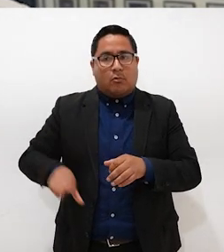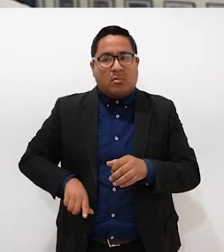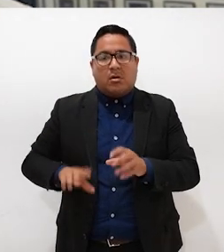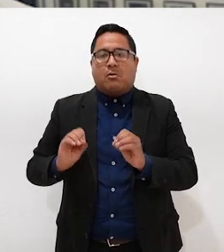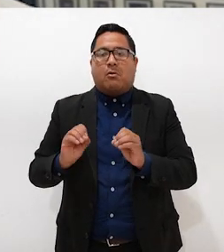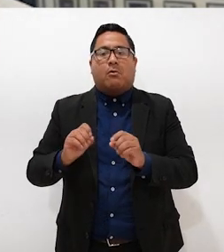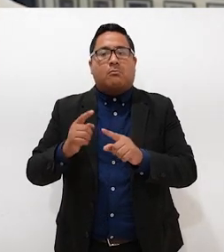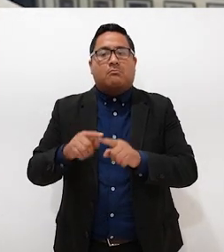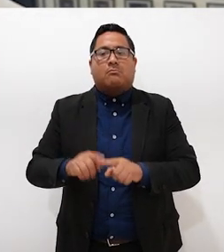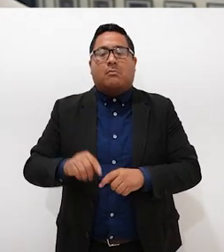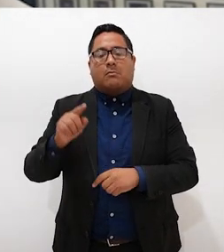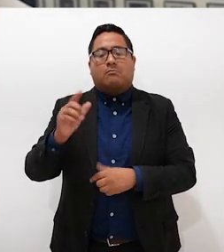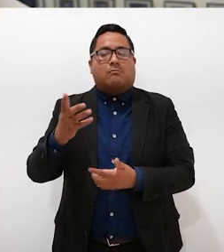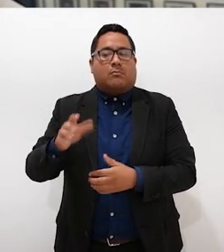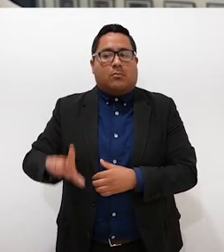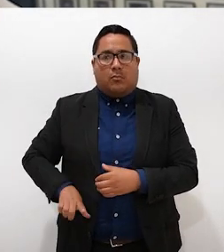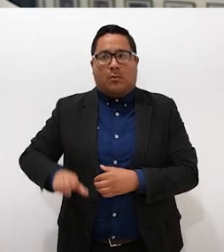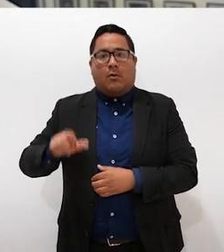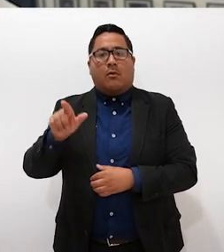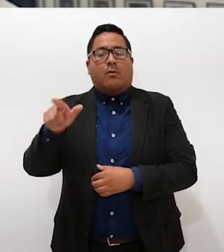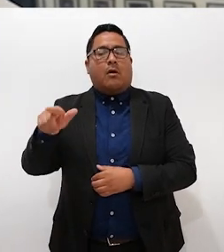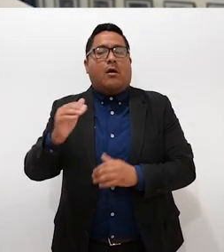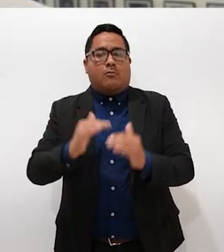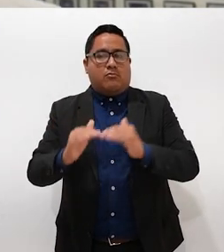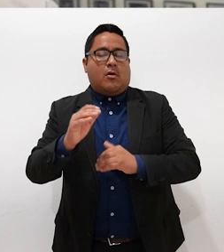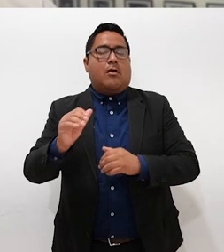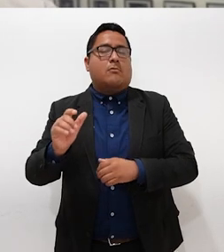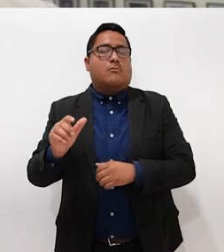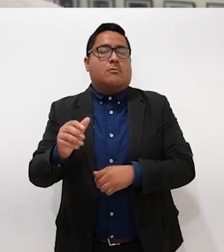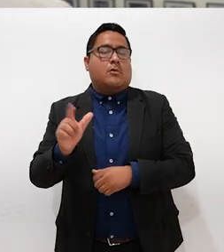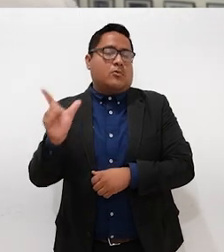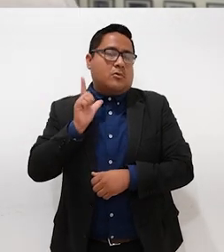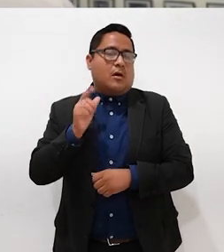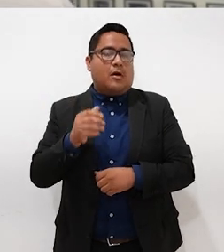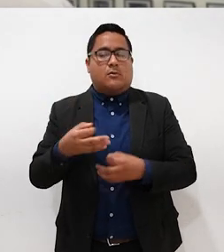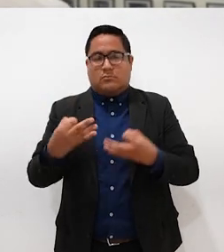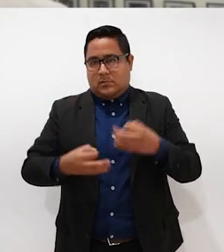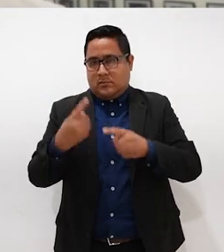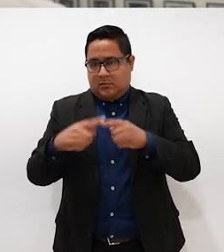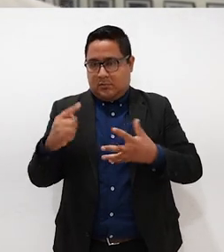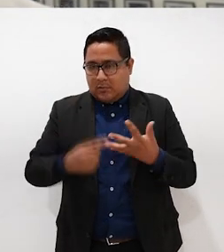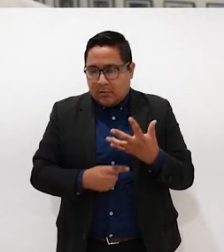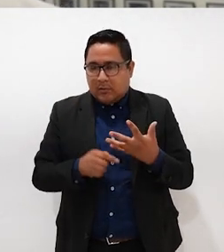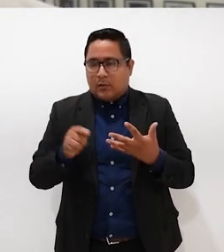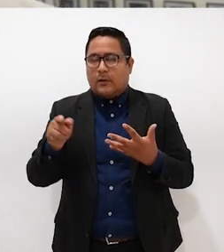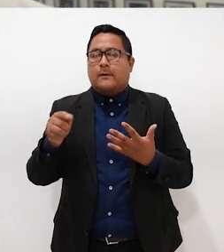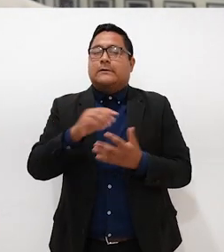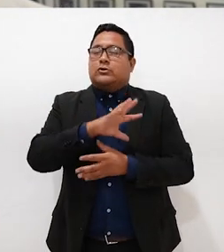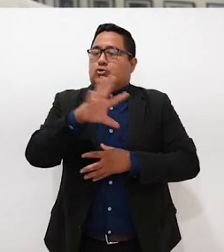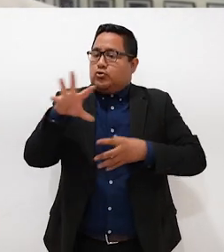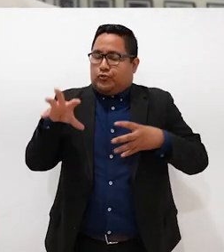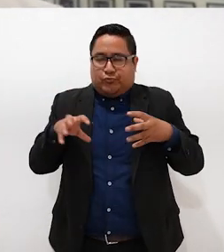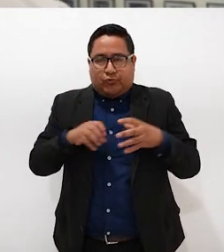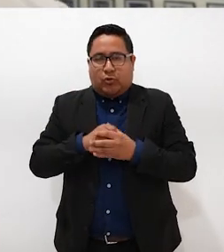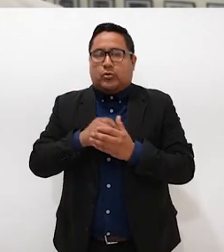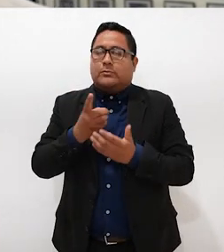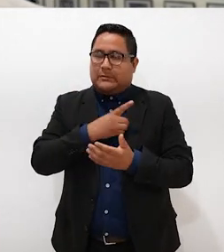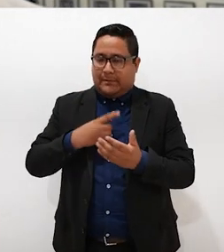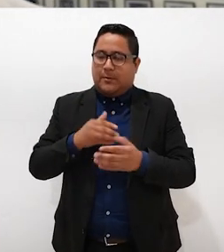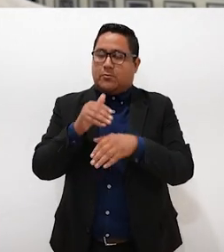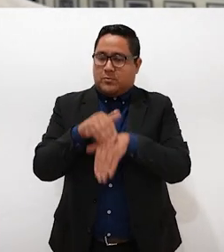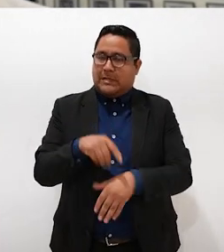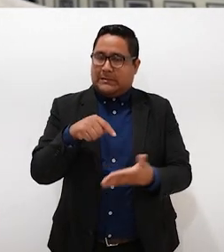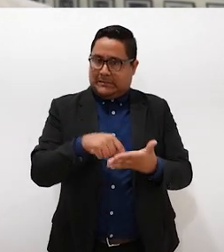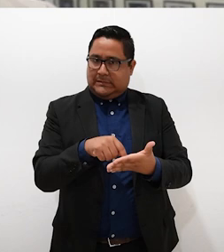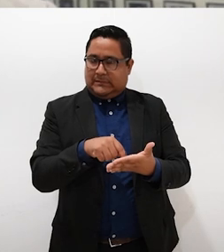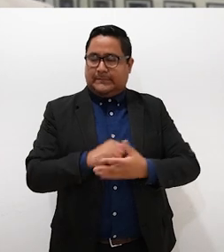gobierno centralizado, descentralizado, autónomo, poder judicial o poder legislativo, también se va a considerar dentro de este proyecto de dictamen. Entonces, creo que